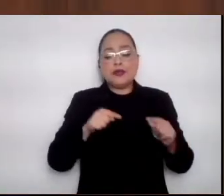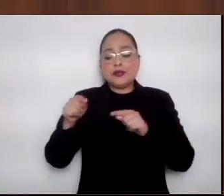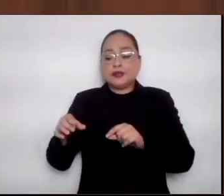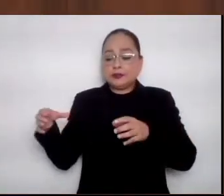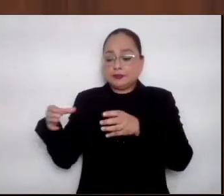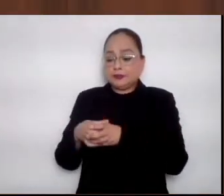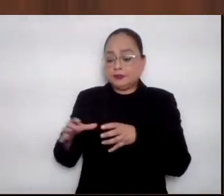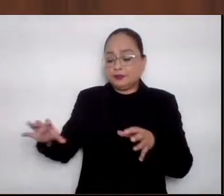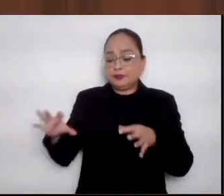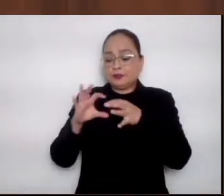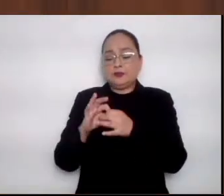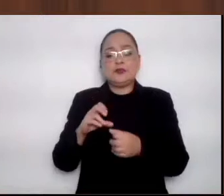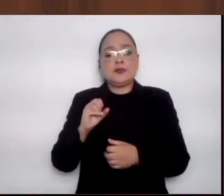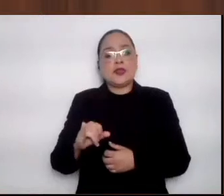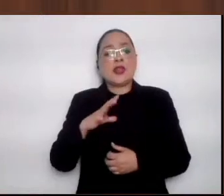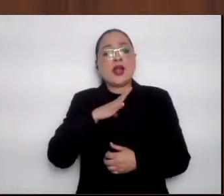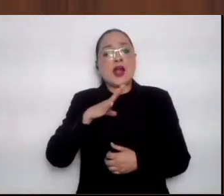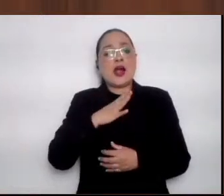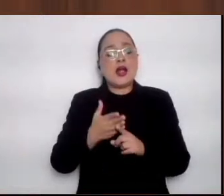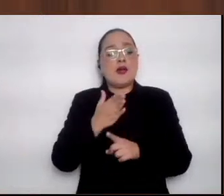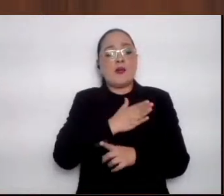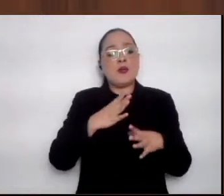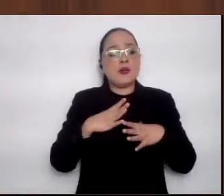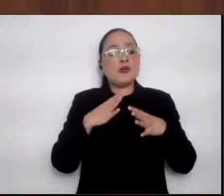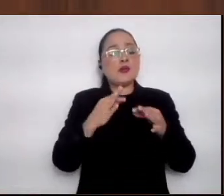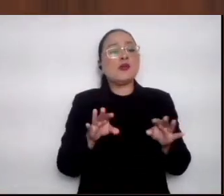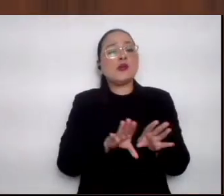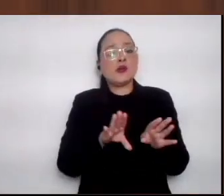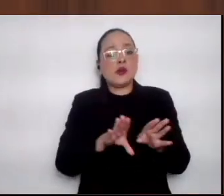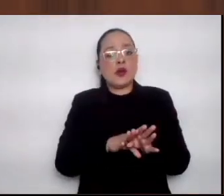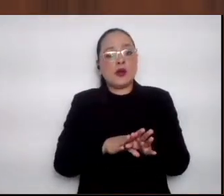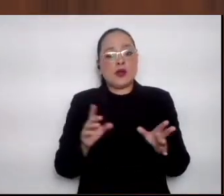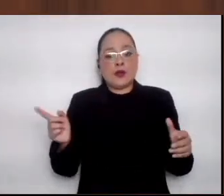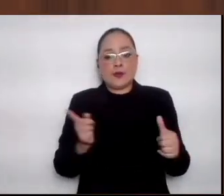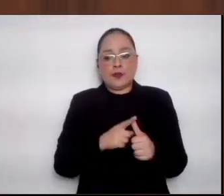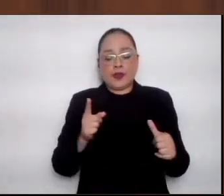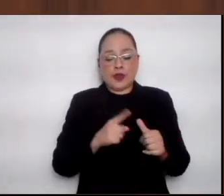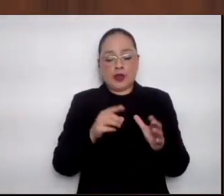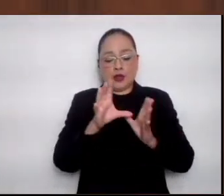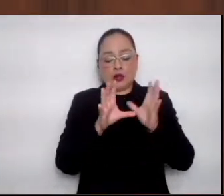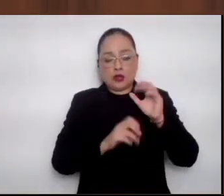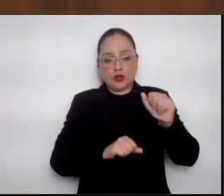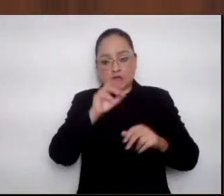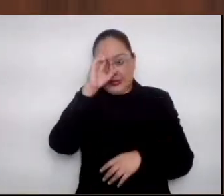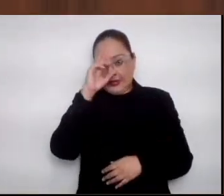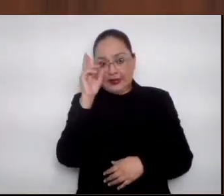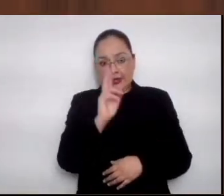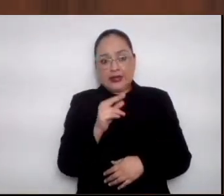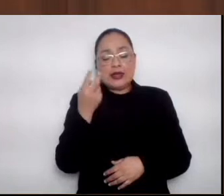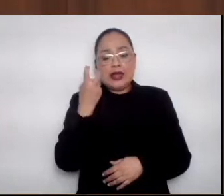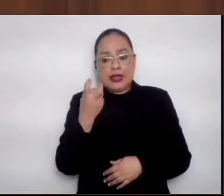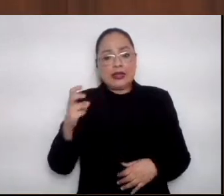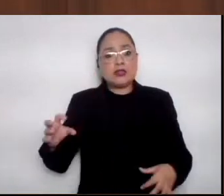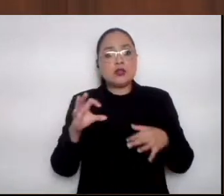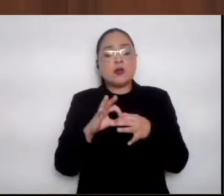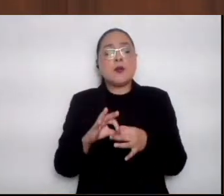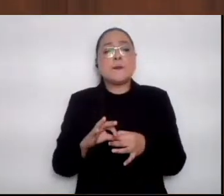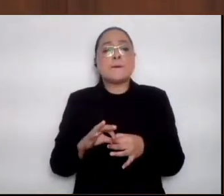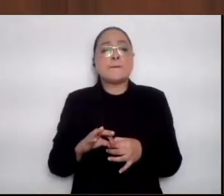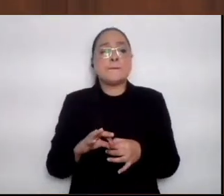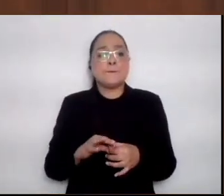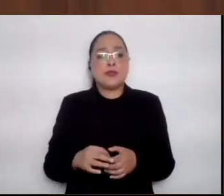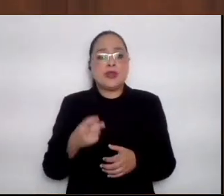legislatura, sin embargo, su creación tiene que ver con principios constitucionales. La Comisión Técnica del Agua nos sirve como un órgano